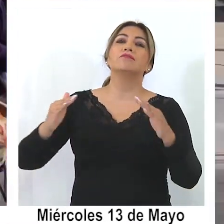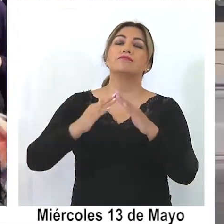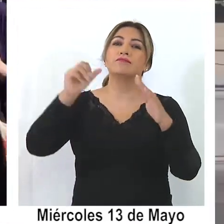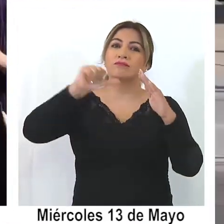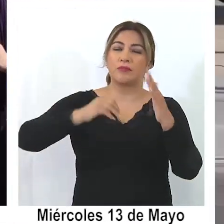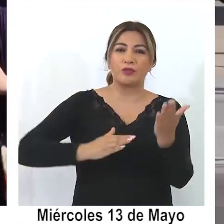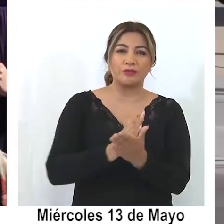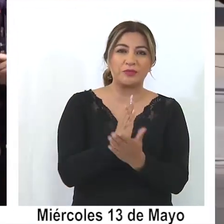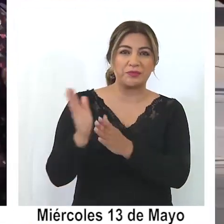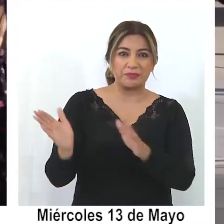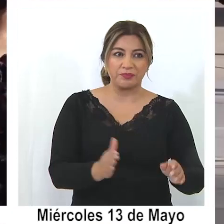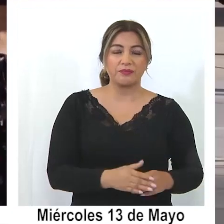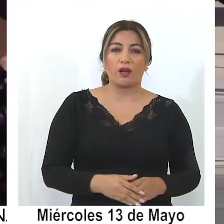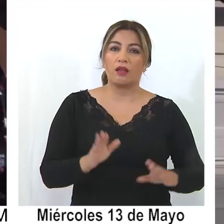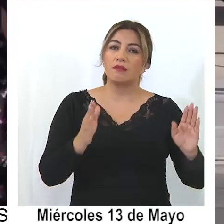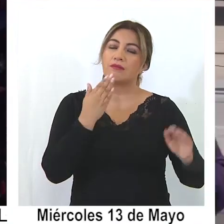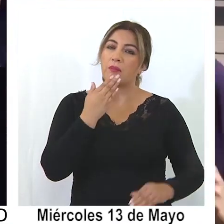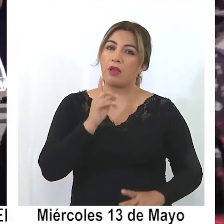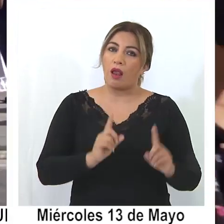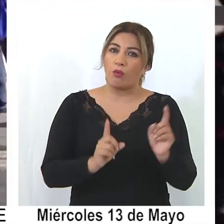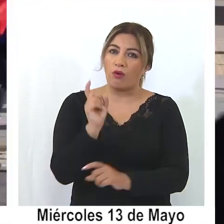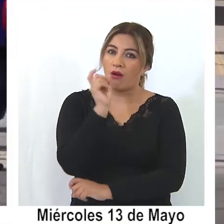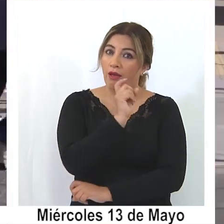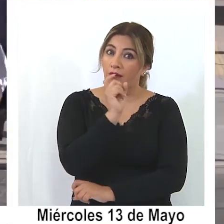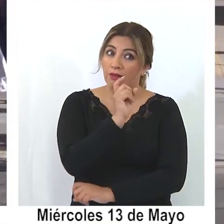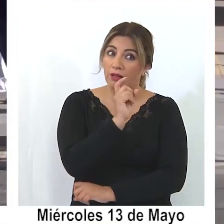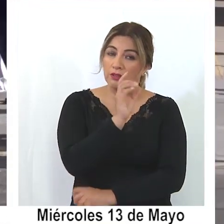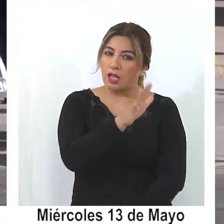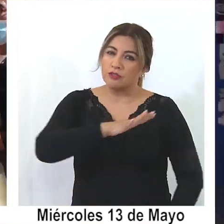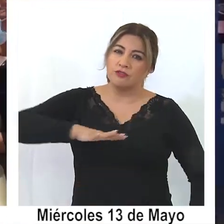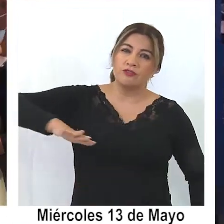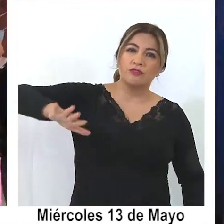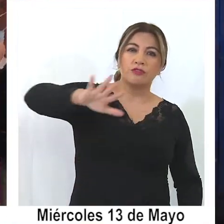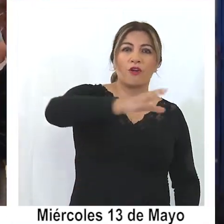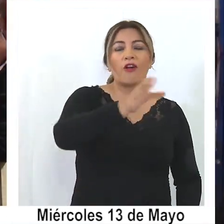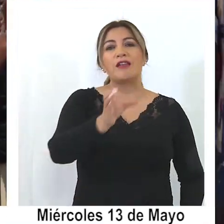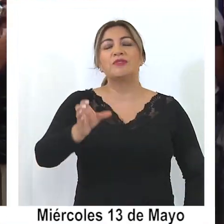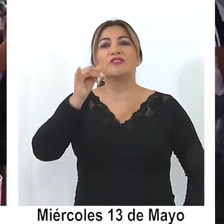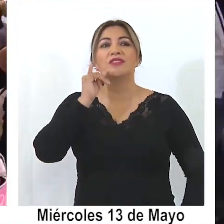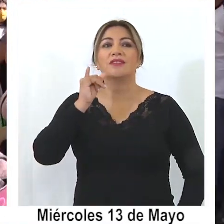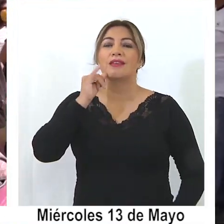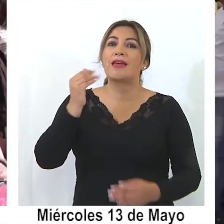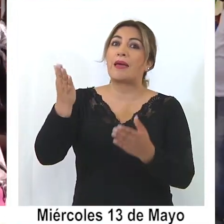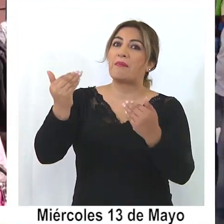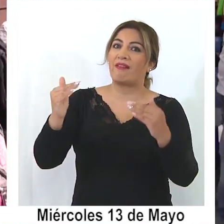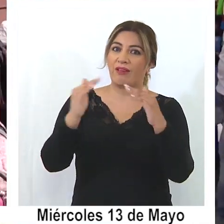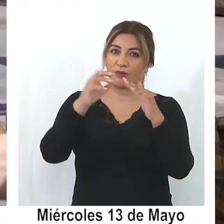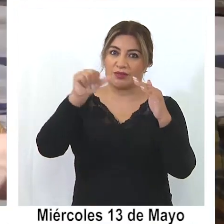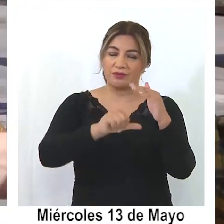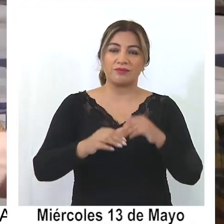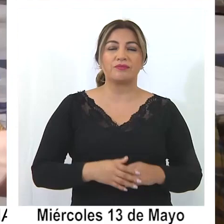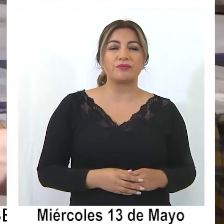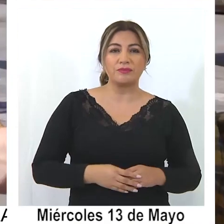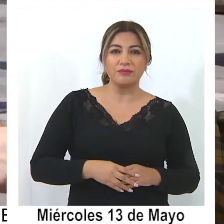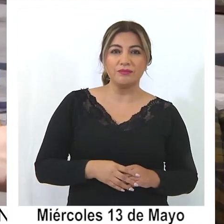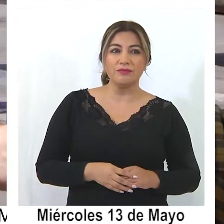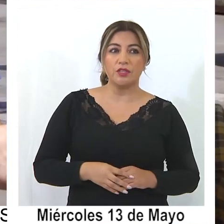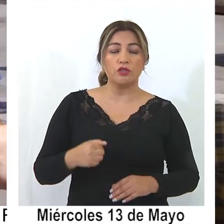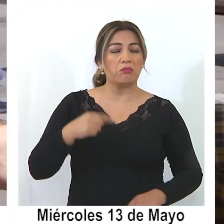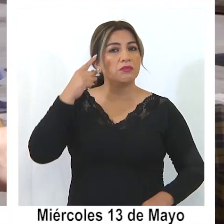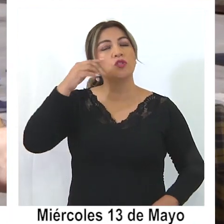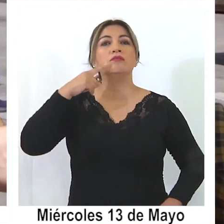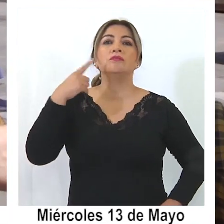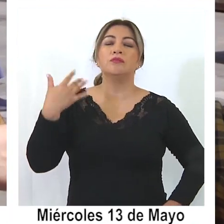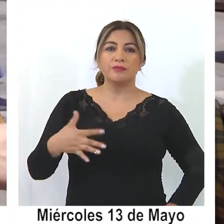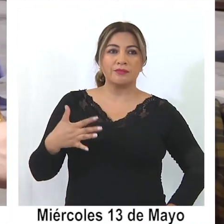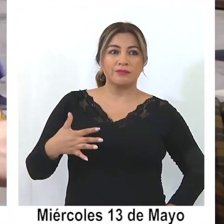cuarentena. Más allá de las críticas, prácticamente toda la comunidad esperaba por esta medida. Me parece importante